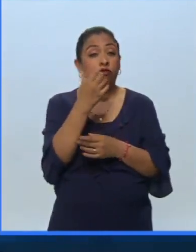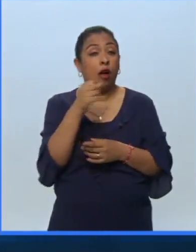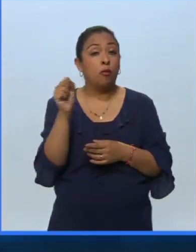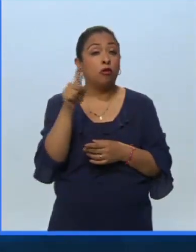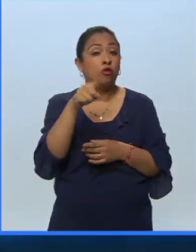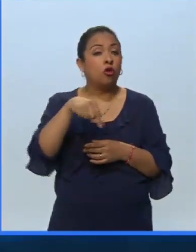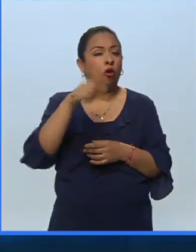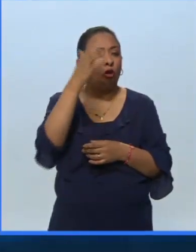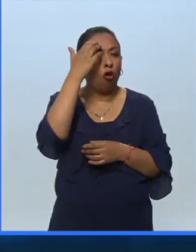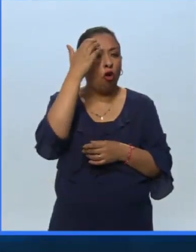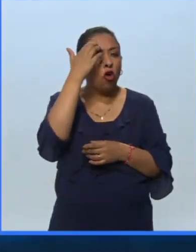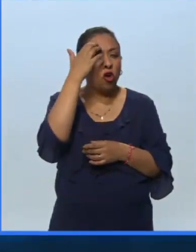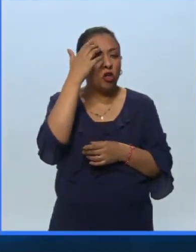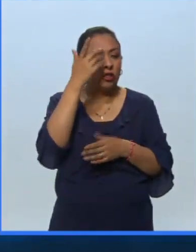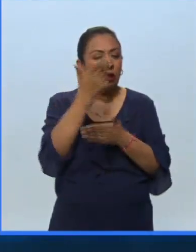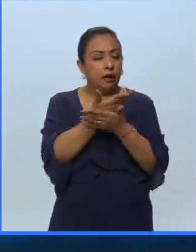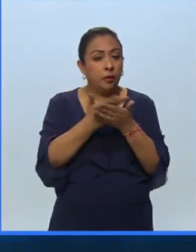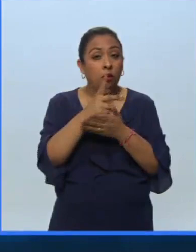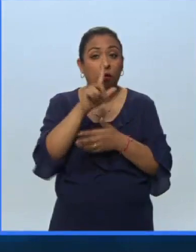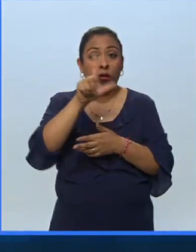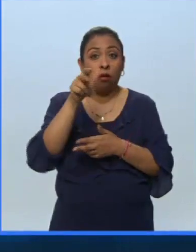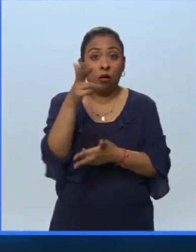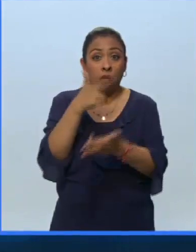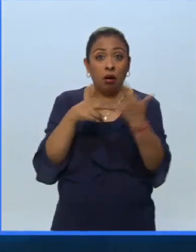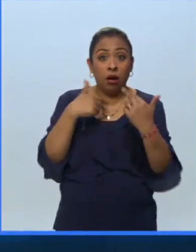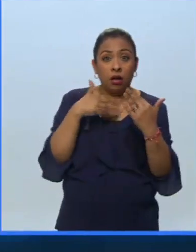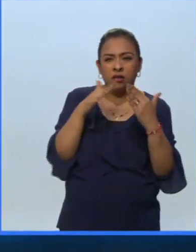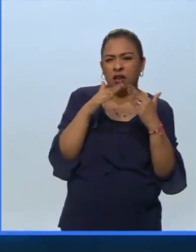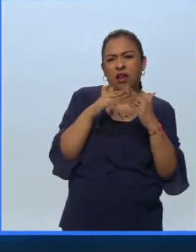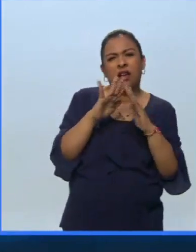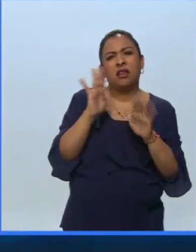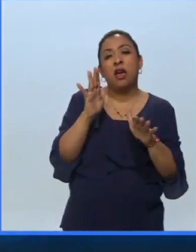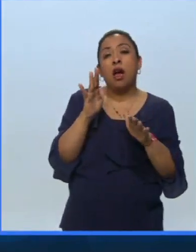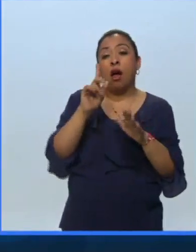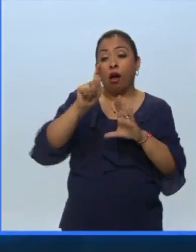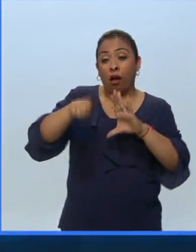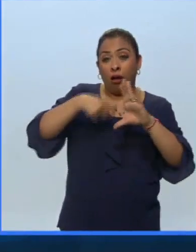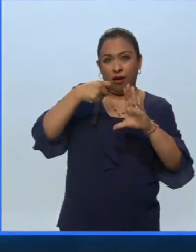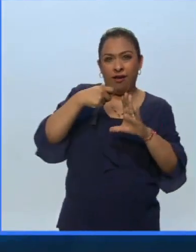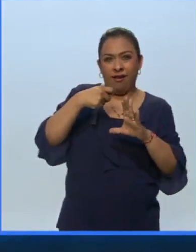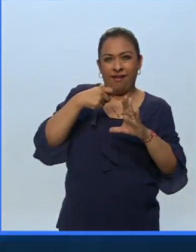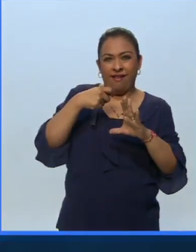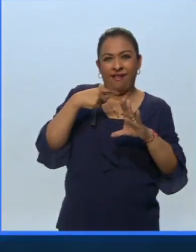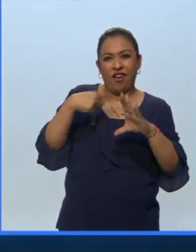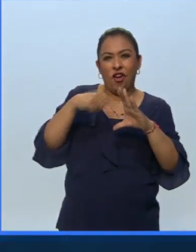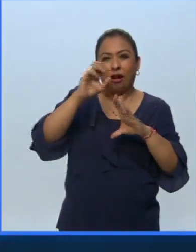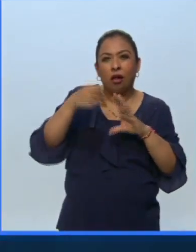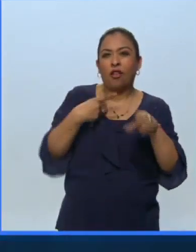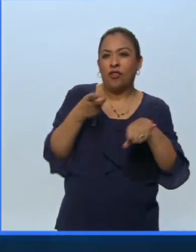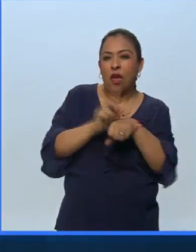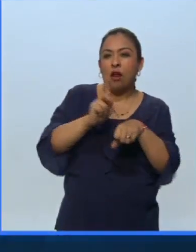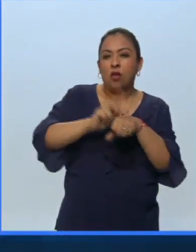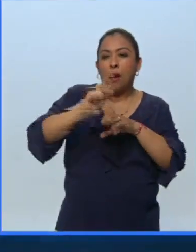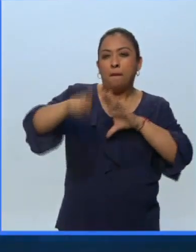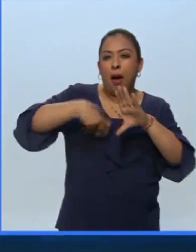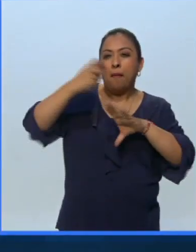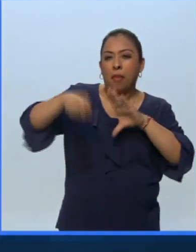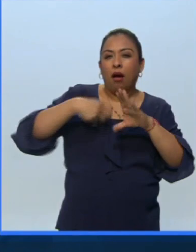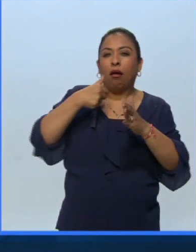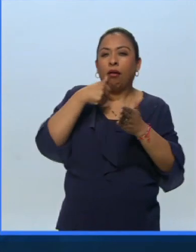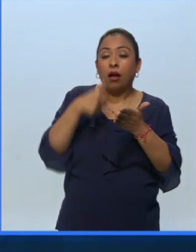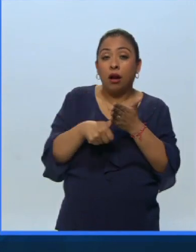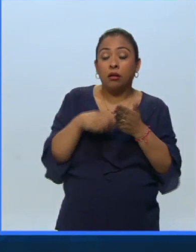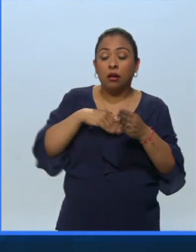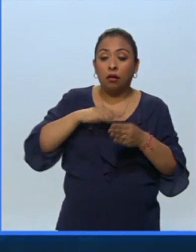y cuando regresa a su casa ya pasó el correo que era el sistema diario en esa época y en su